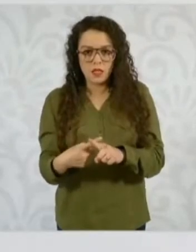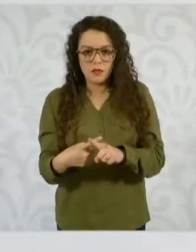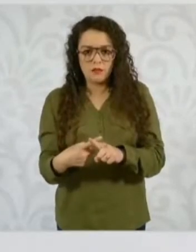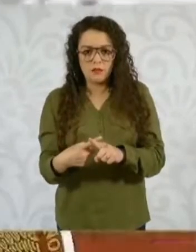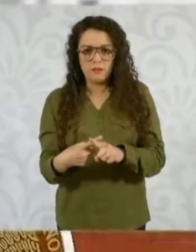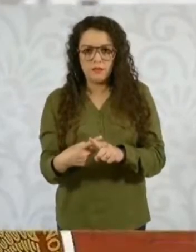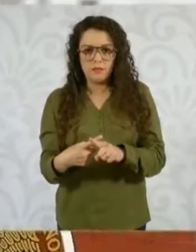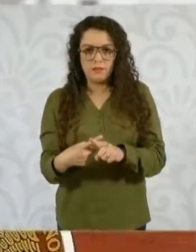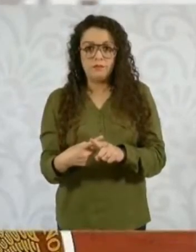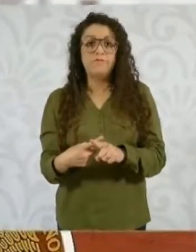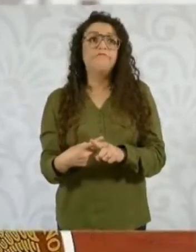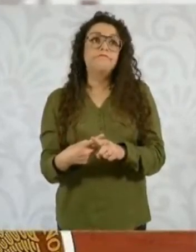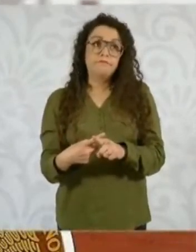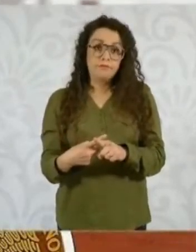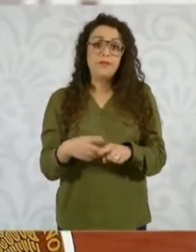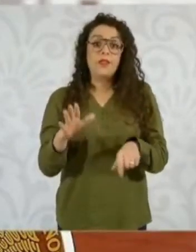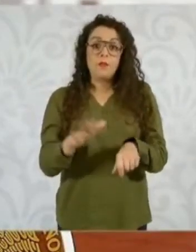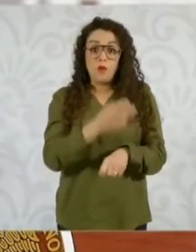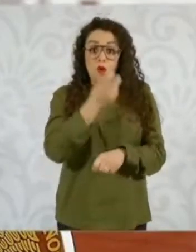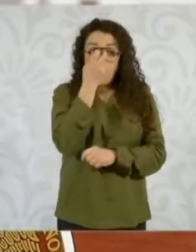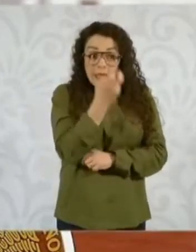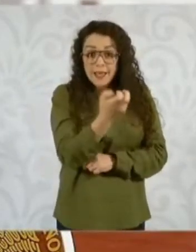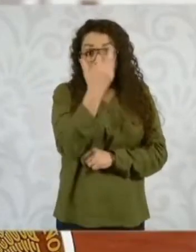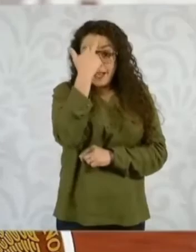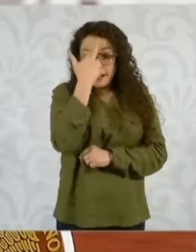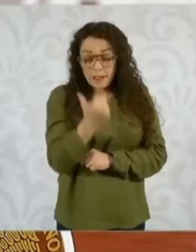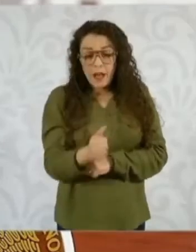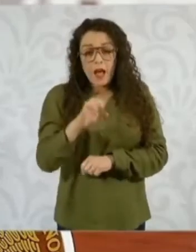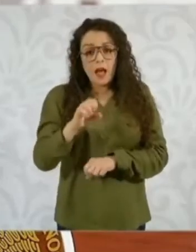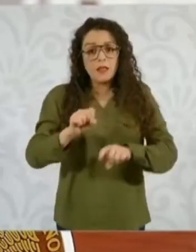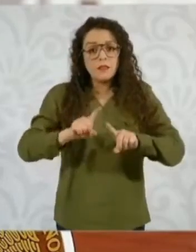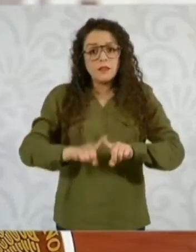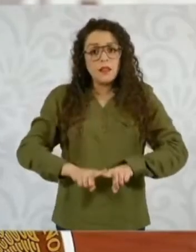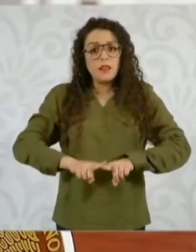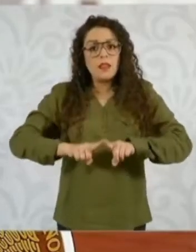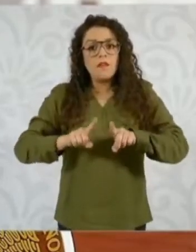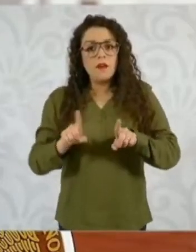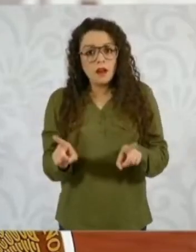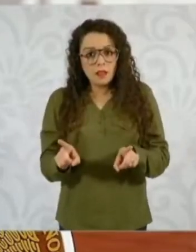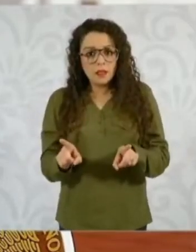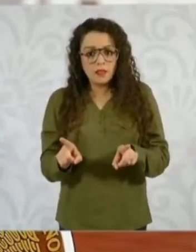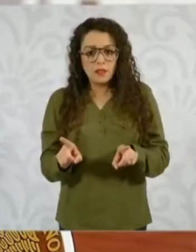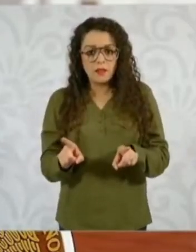que aquí se ha presentado en muchas ocasiones las irregularidades.